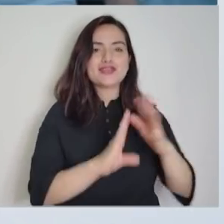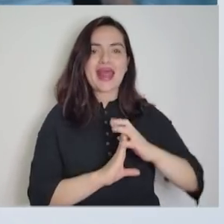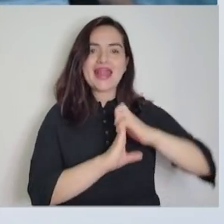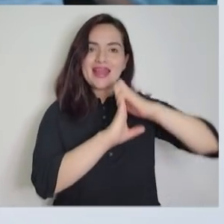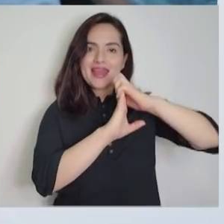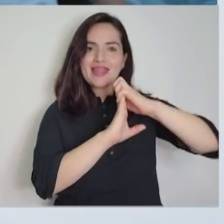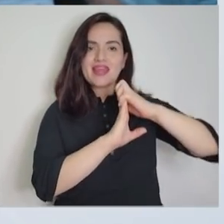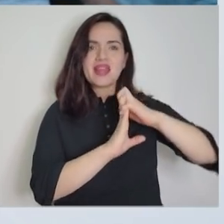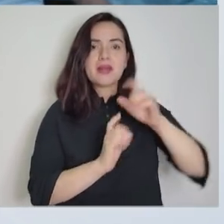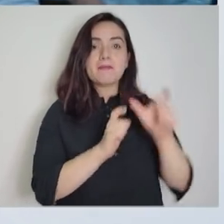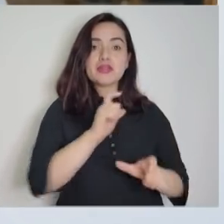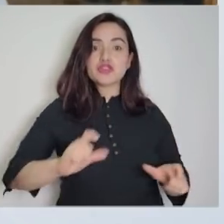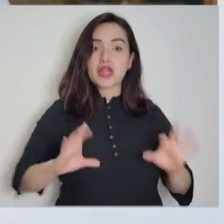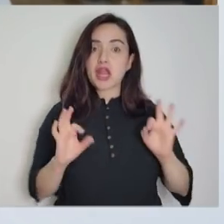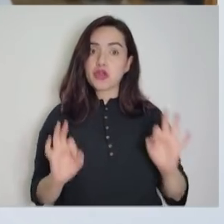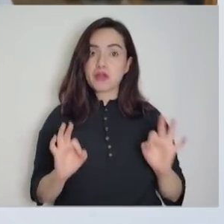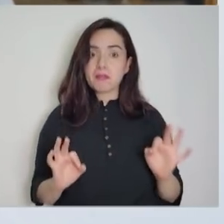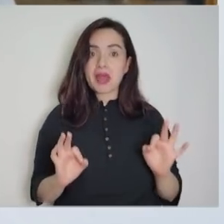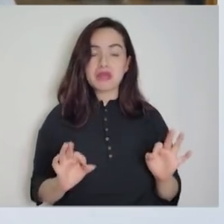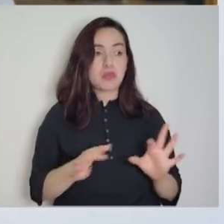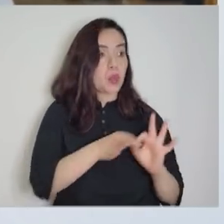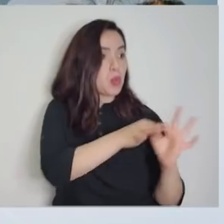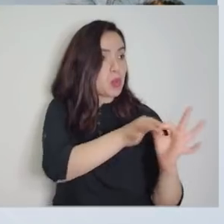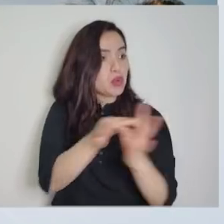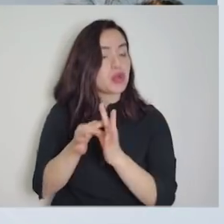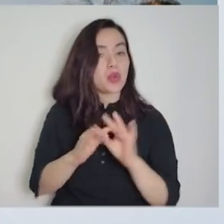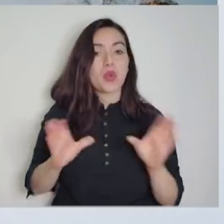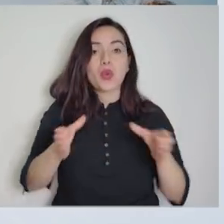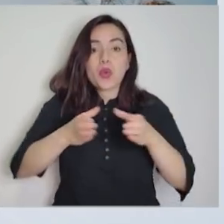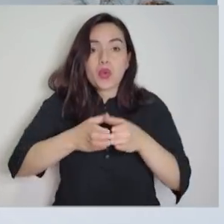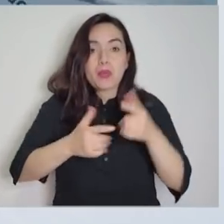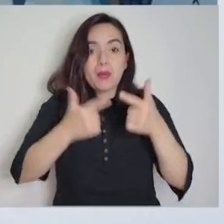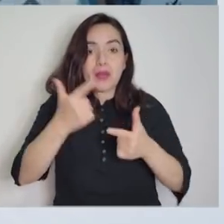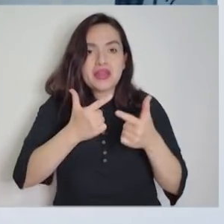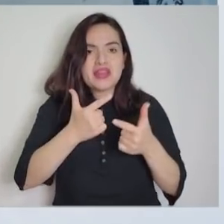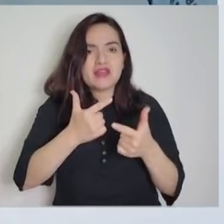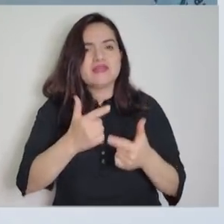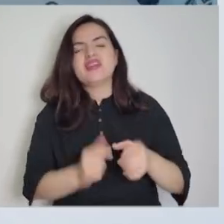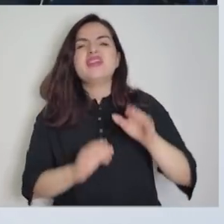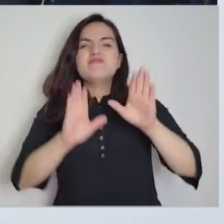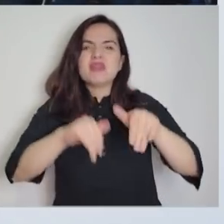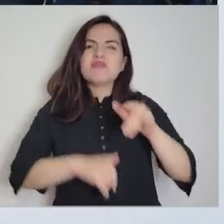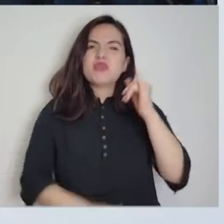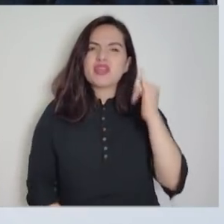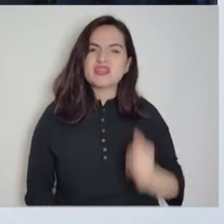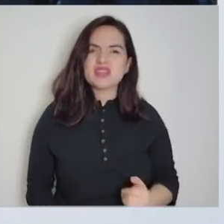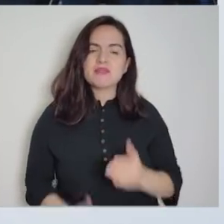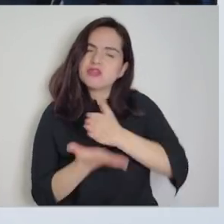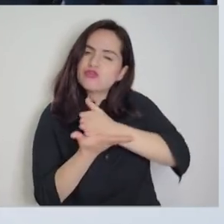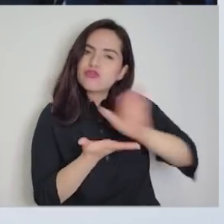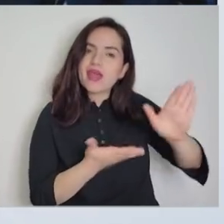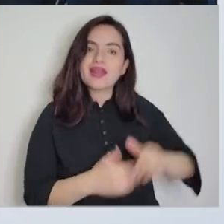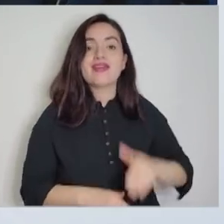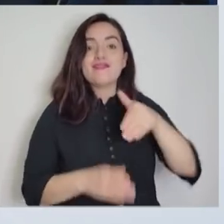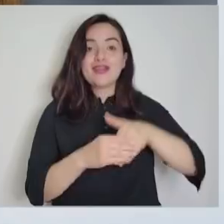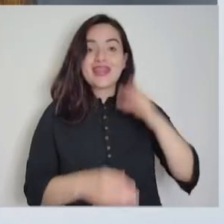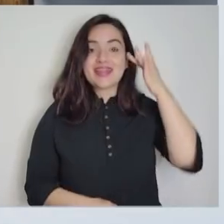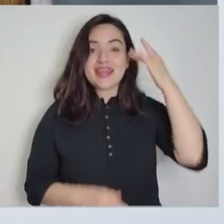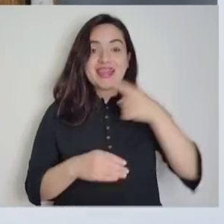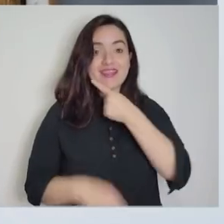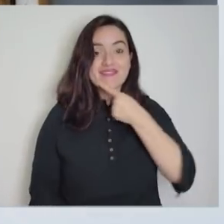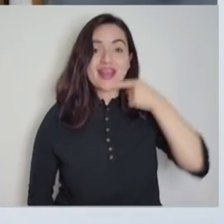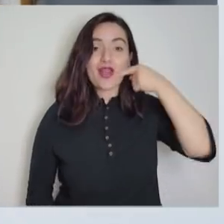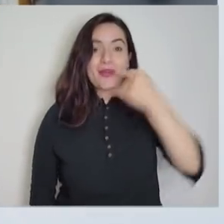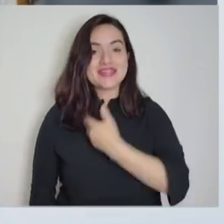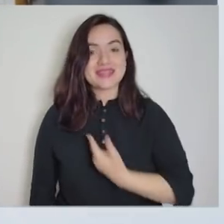necesita otros líderes. Realmente gente común y corriente. Nos unimos, quisimos hacer un partido para poder sacar a los mismos de siempre. Vota